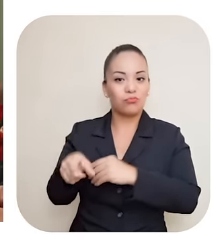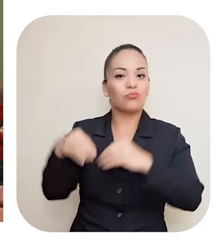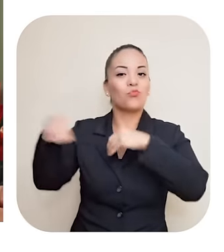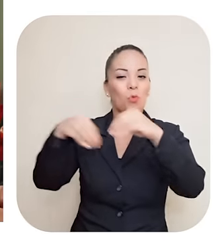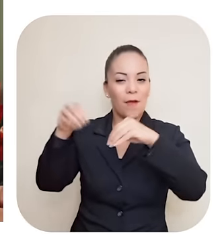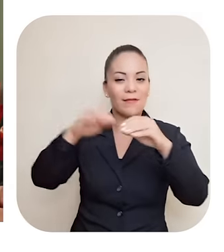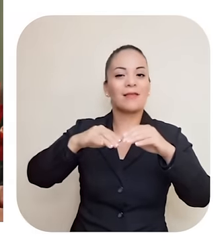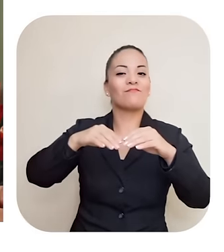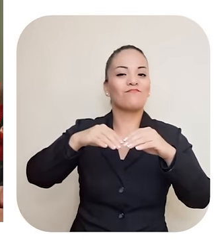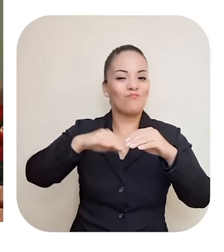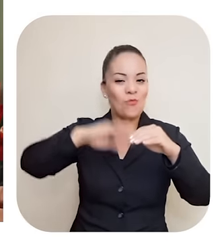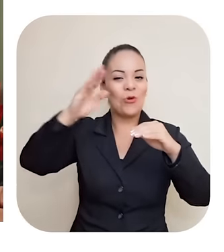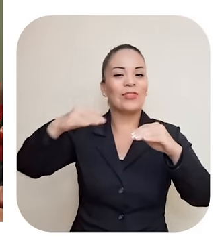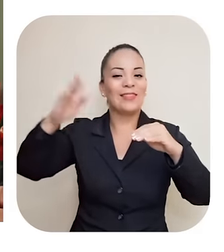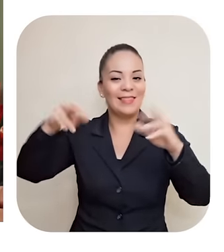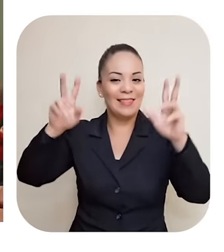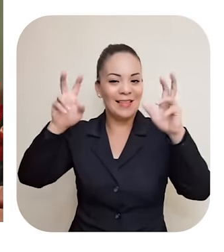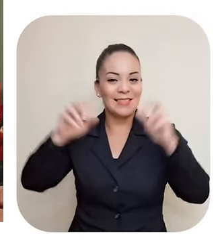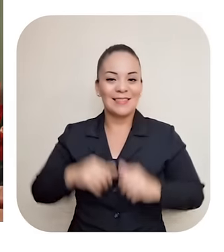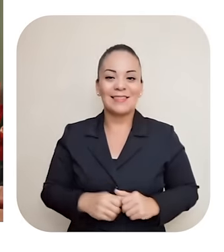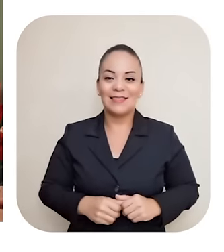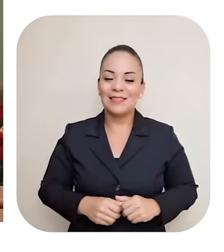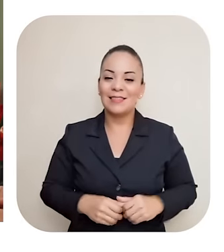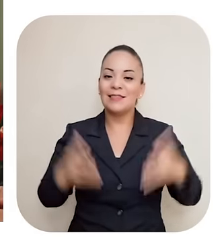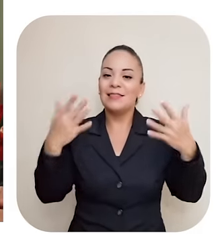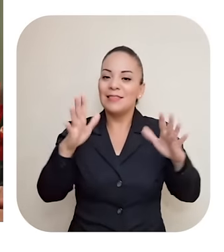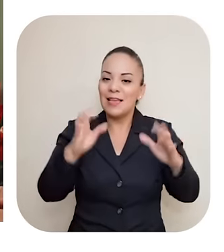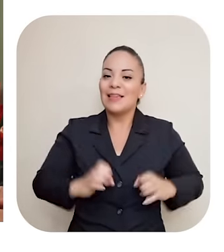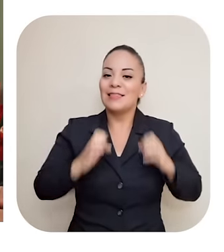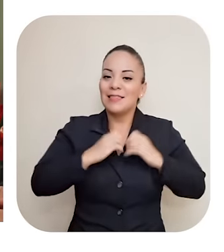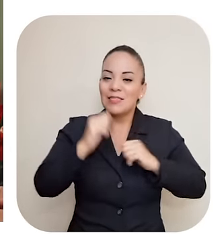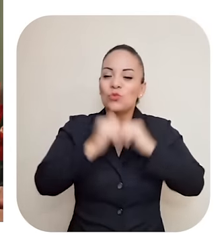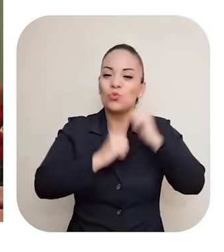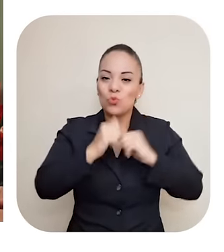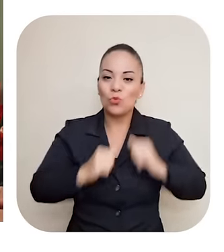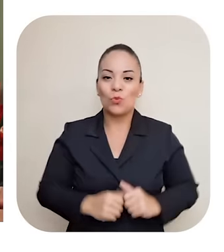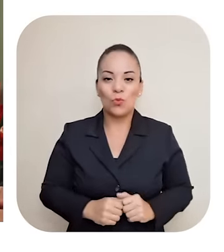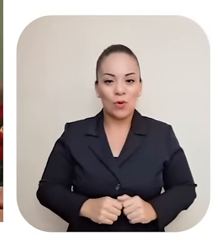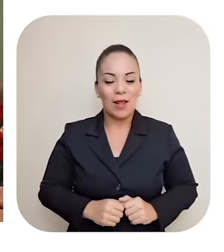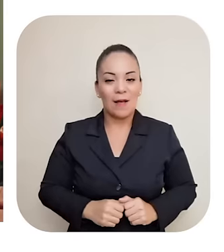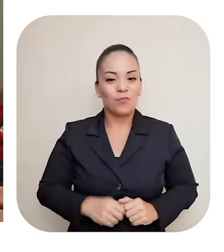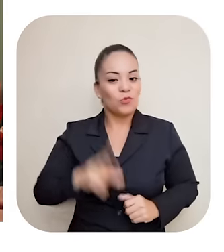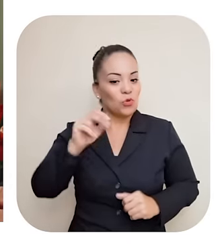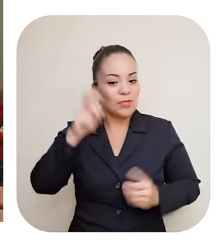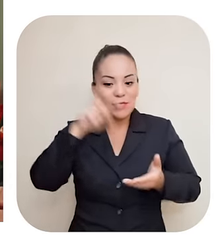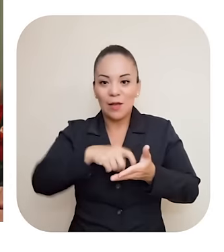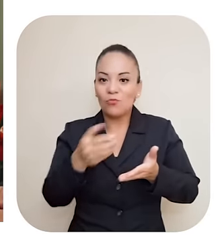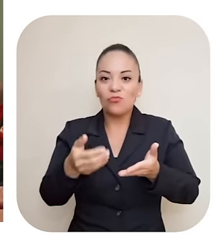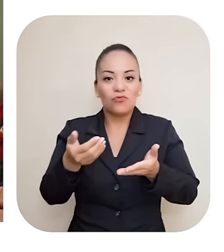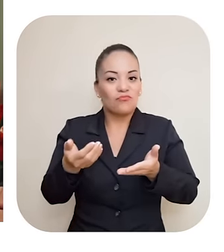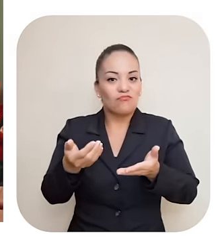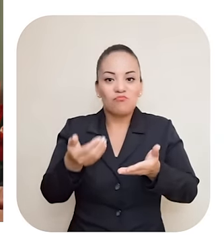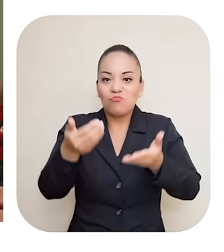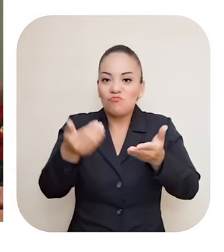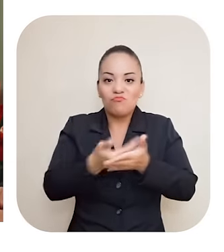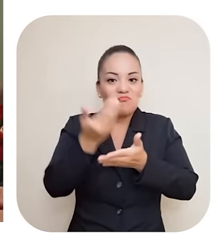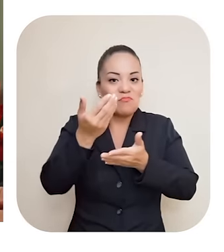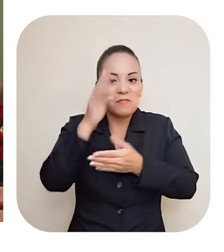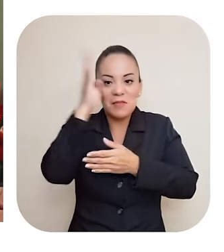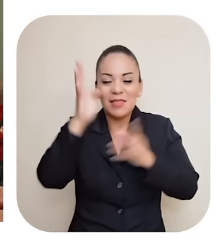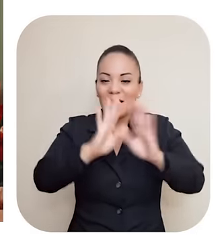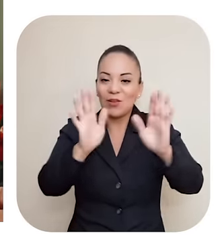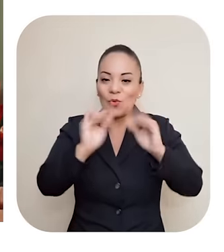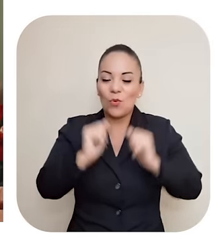Un hombre que mueve montañas Ya la estructura existe ¿Para qué reinventar la